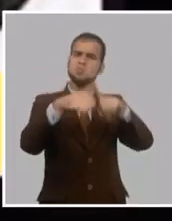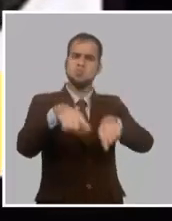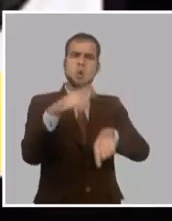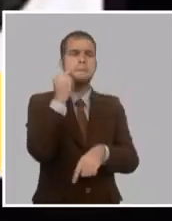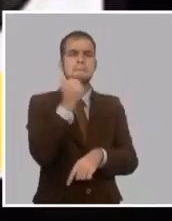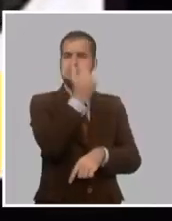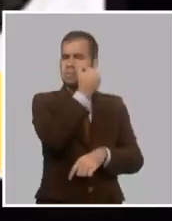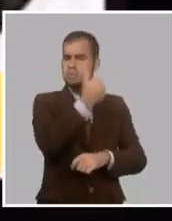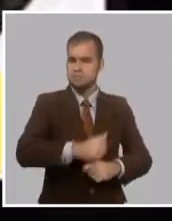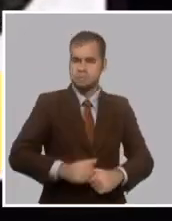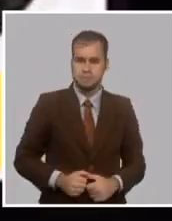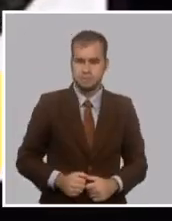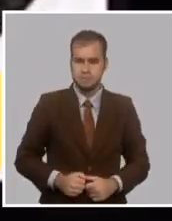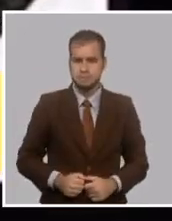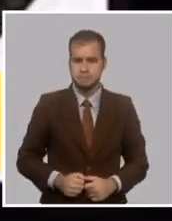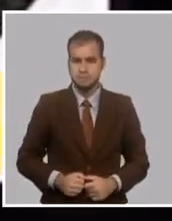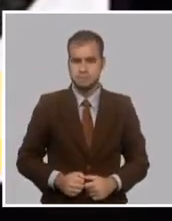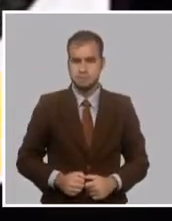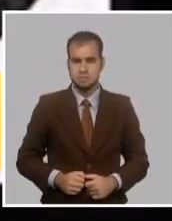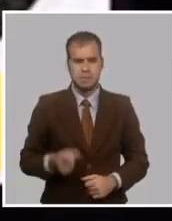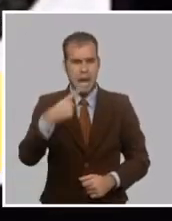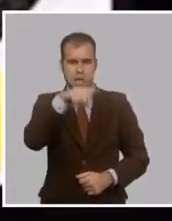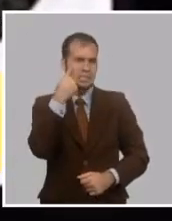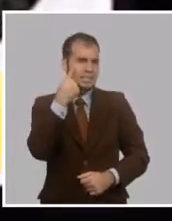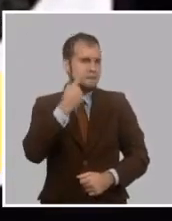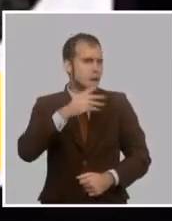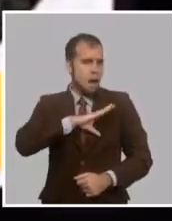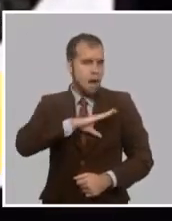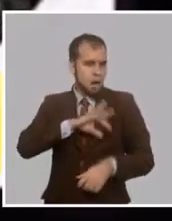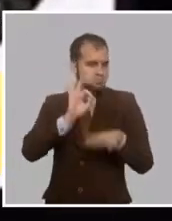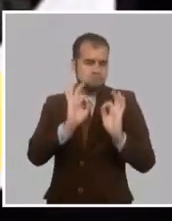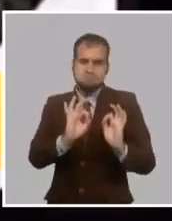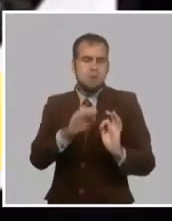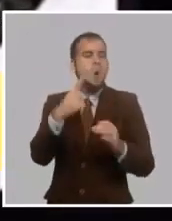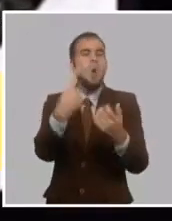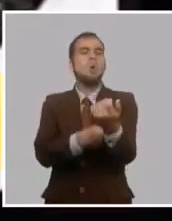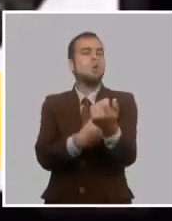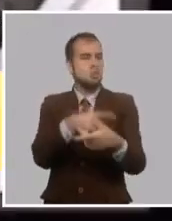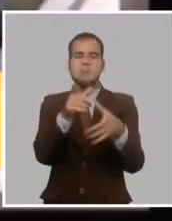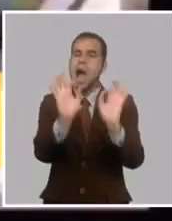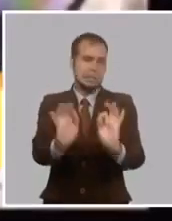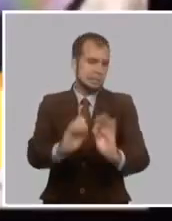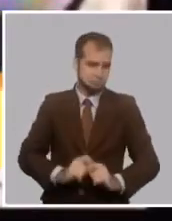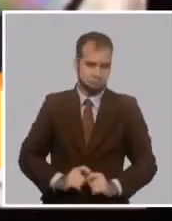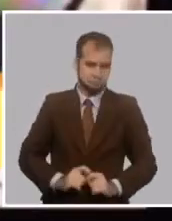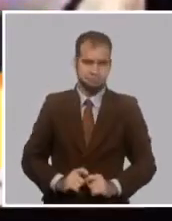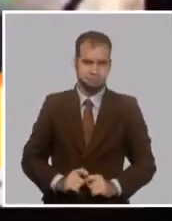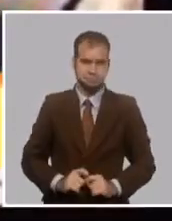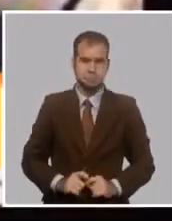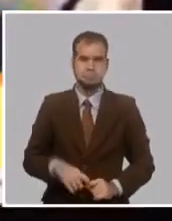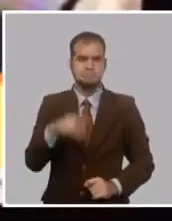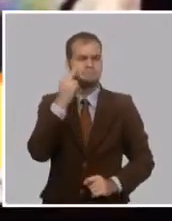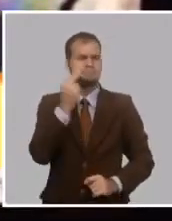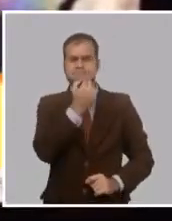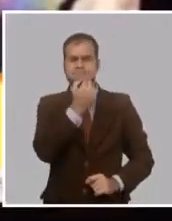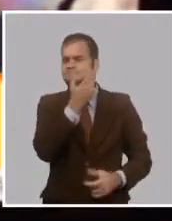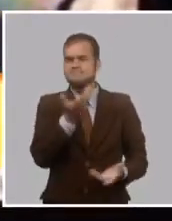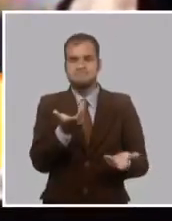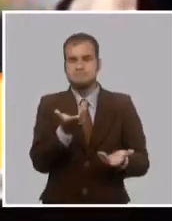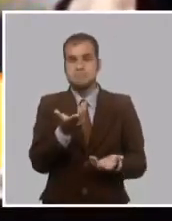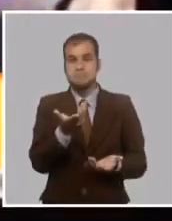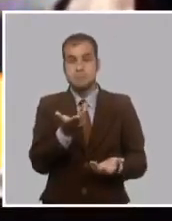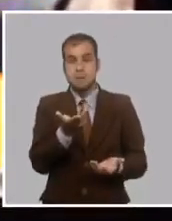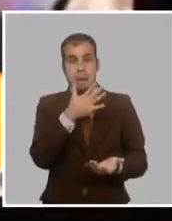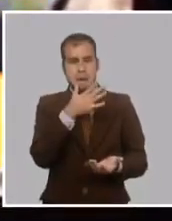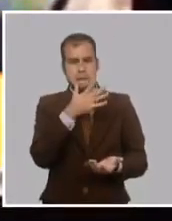zapatos. Esos gestos eran muy sencillos y muy habituales en él. Muy habituales en él. Martí parecía no darse